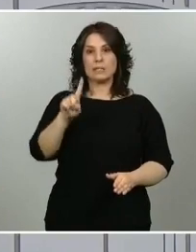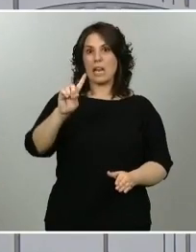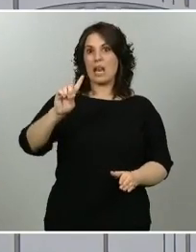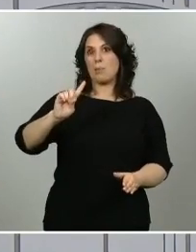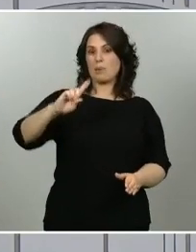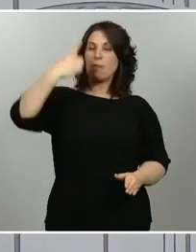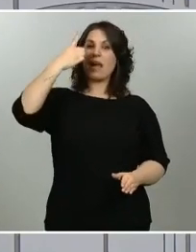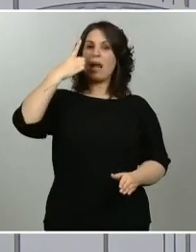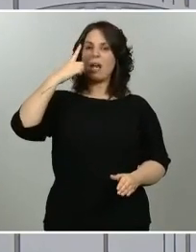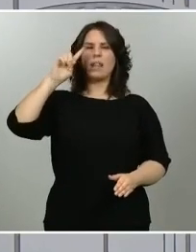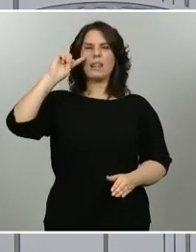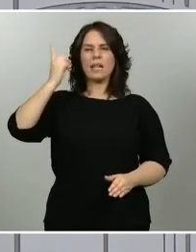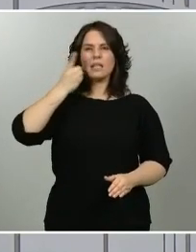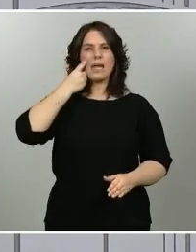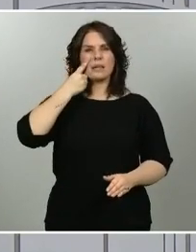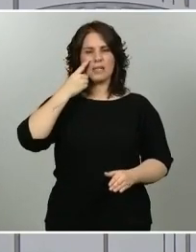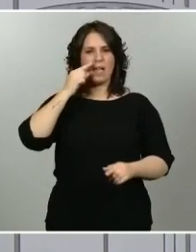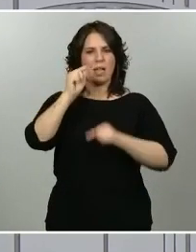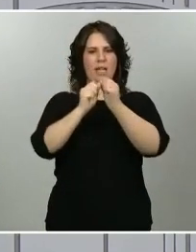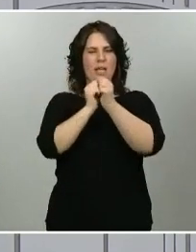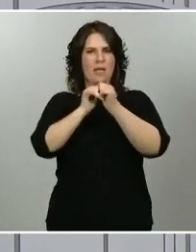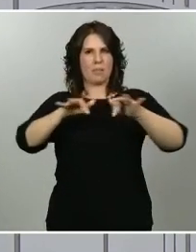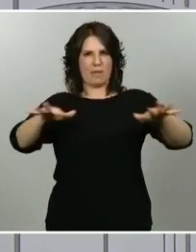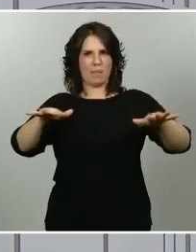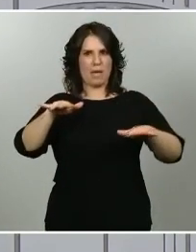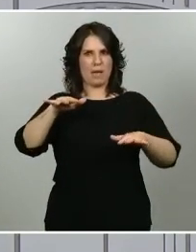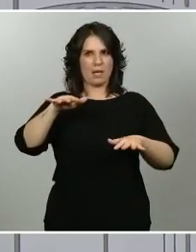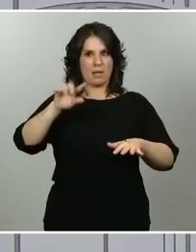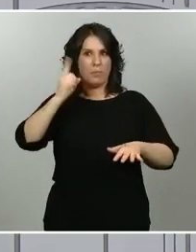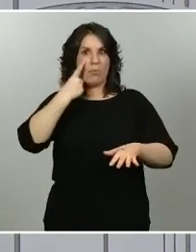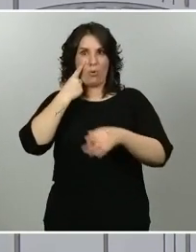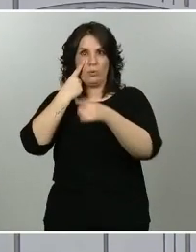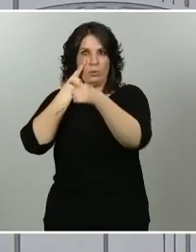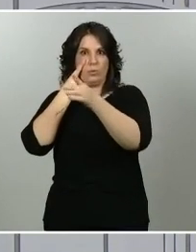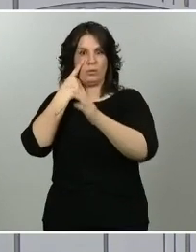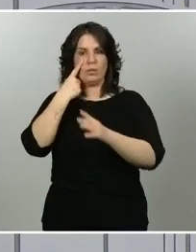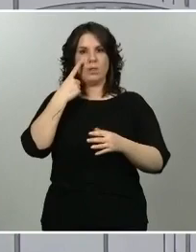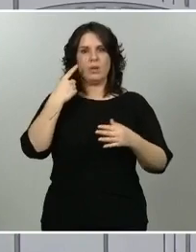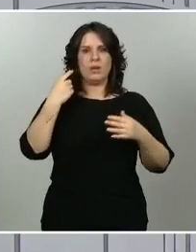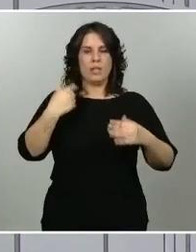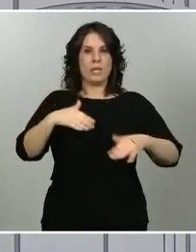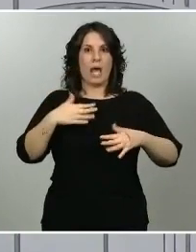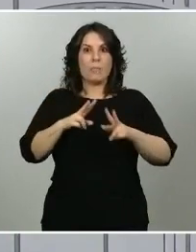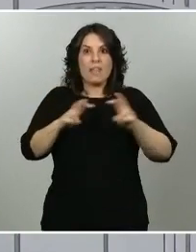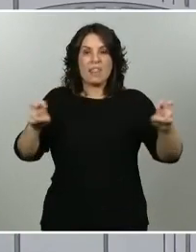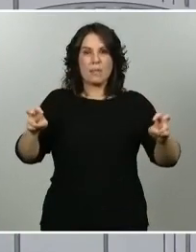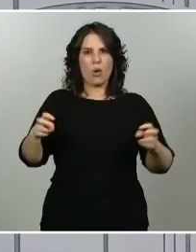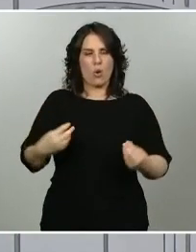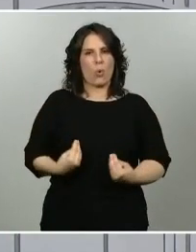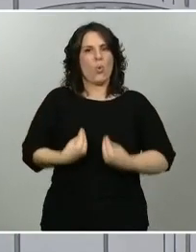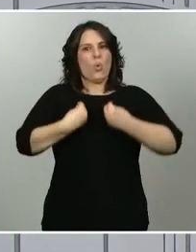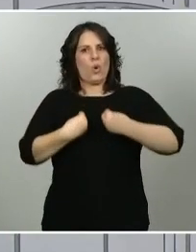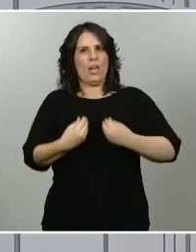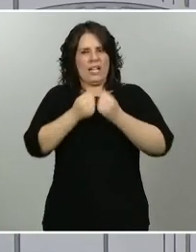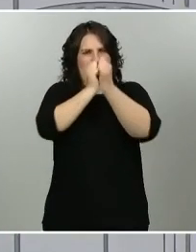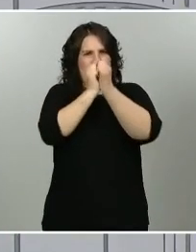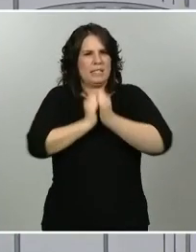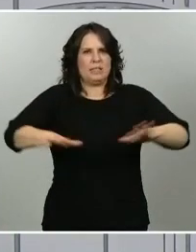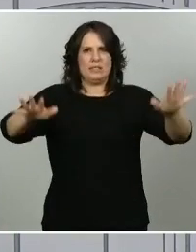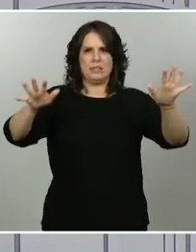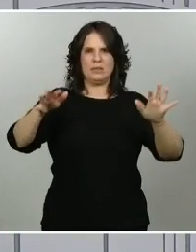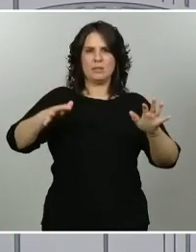la epidemia en Castilla-La Mancha, si no recuerdo mal, y que tuvo un gran impacto en principio asociado sobre todo a centros